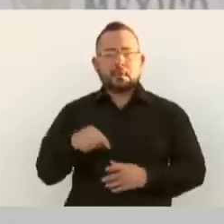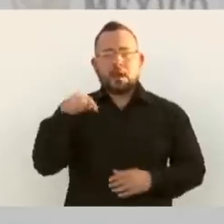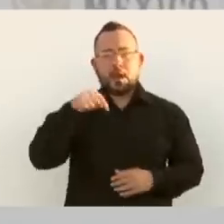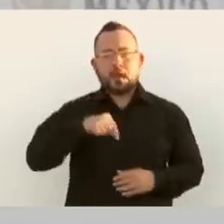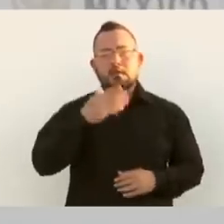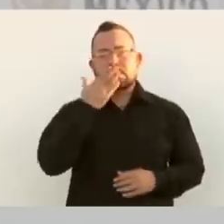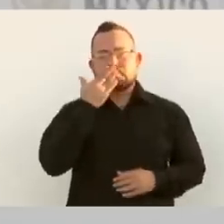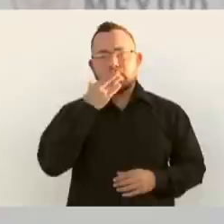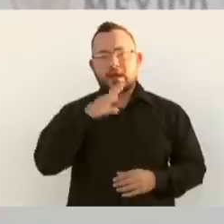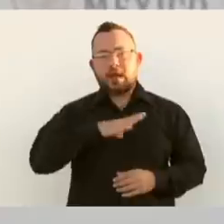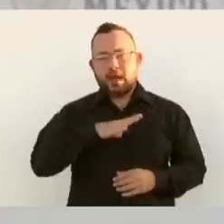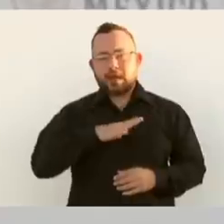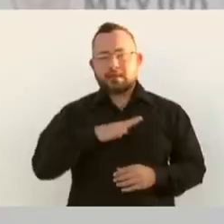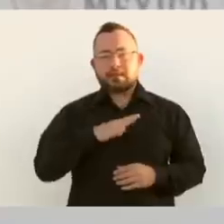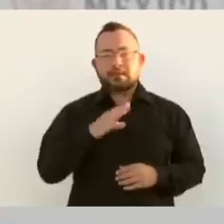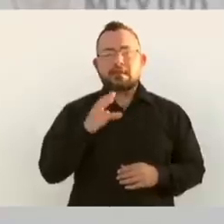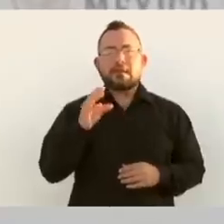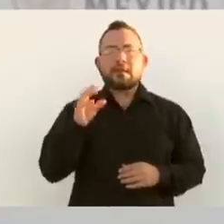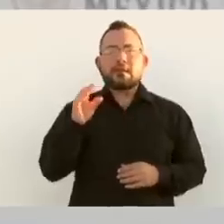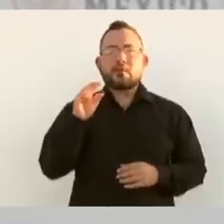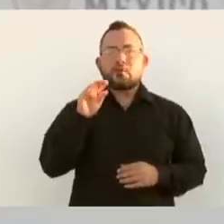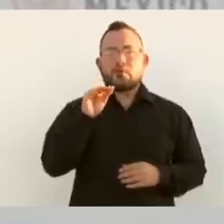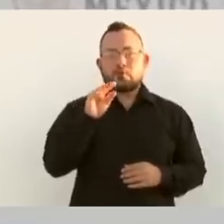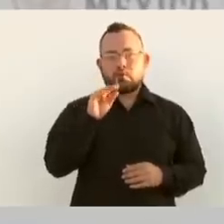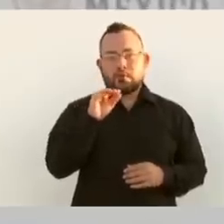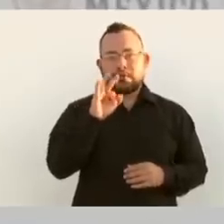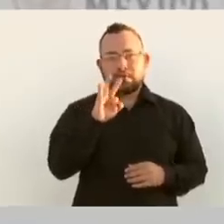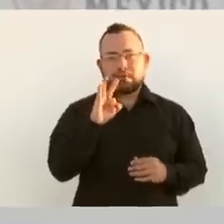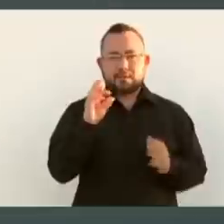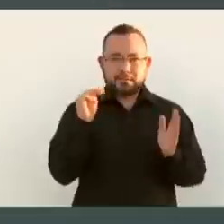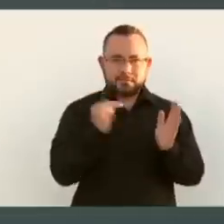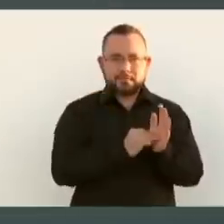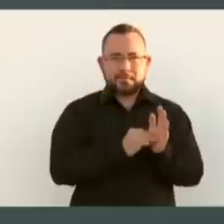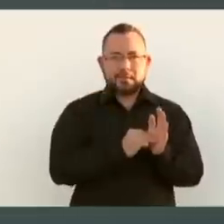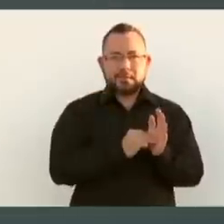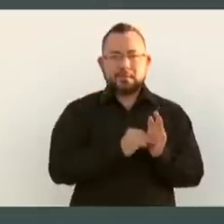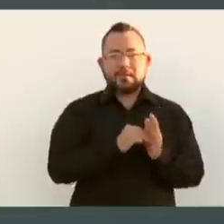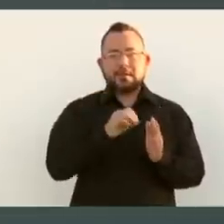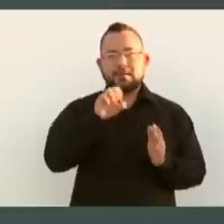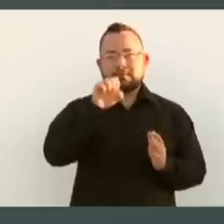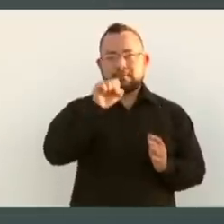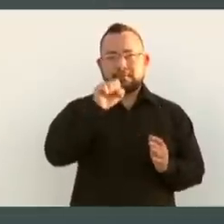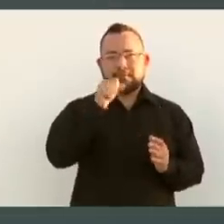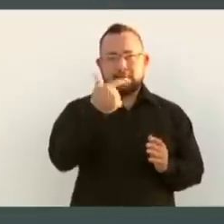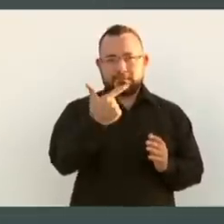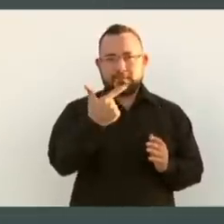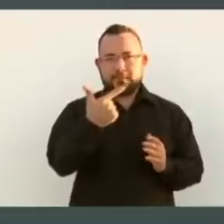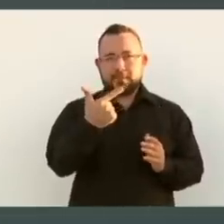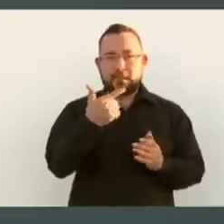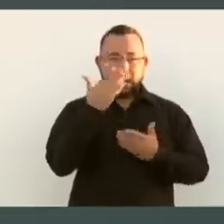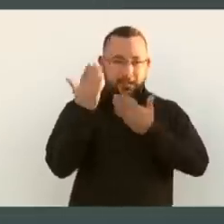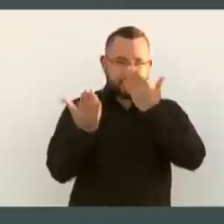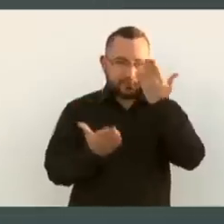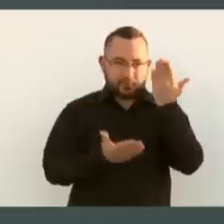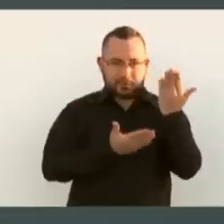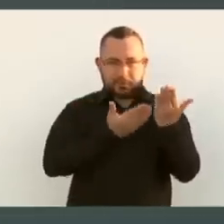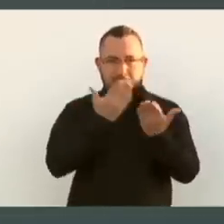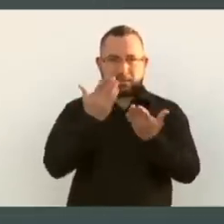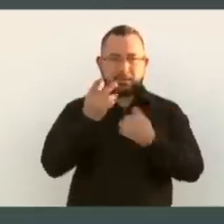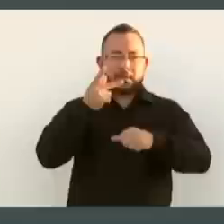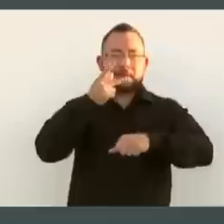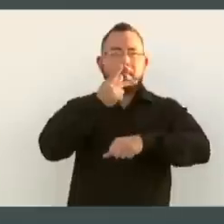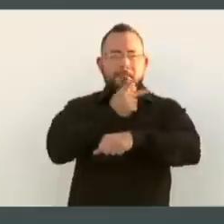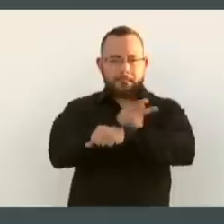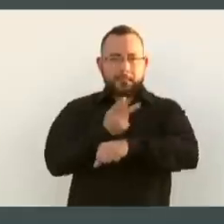93.067 estudiantes de bachillerato que reciben beca.